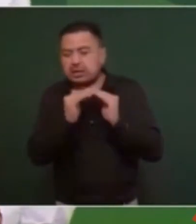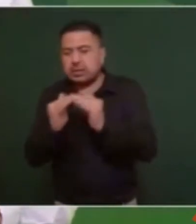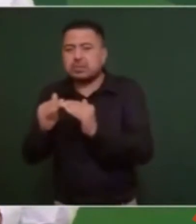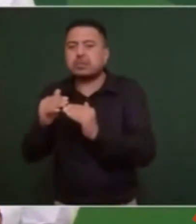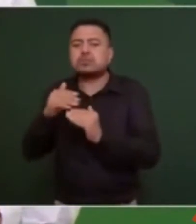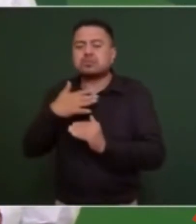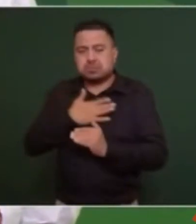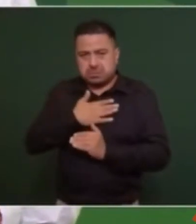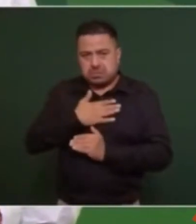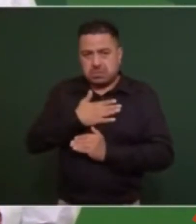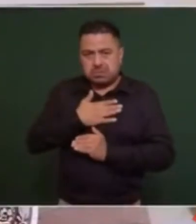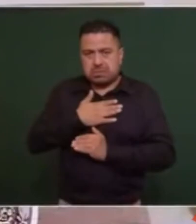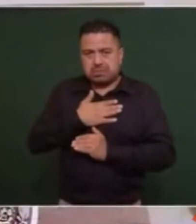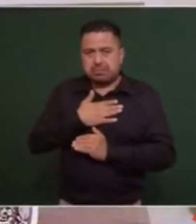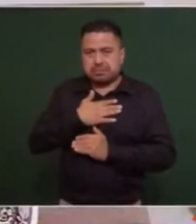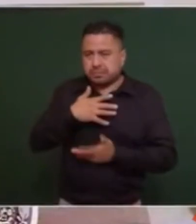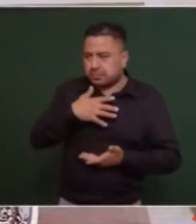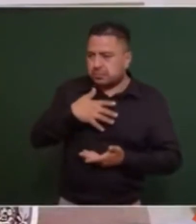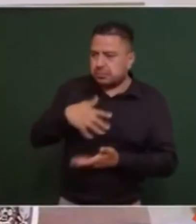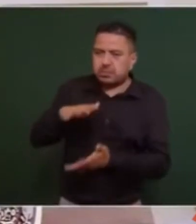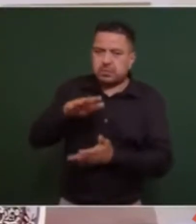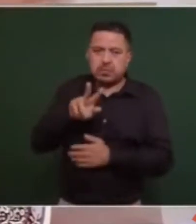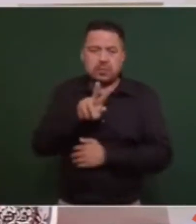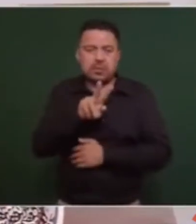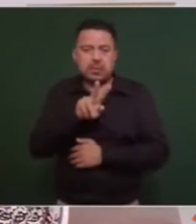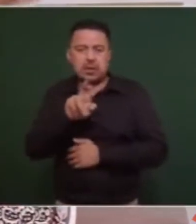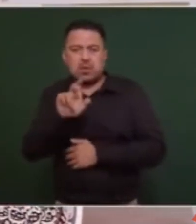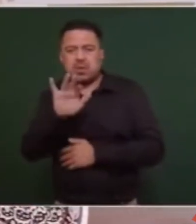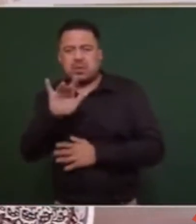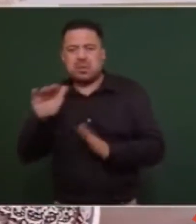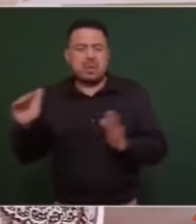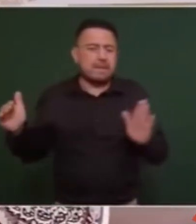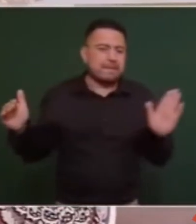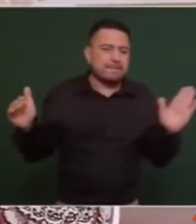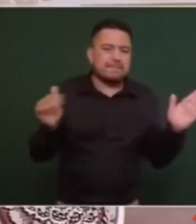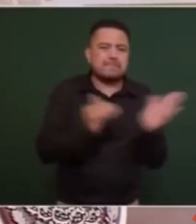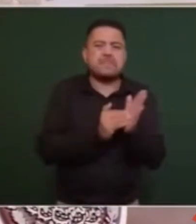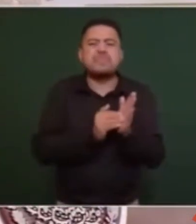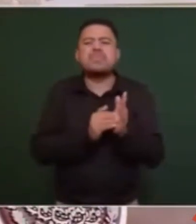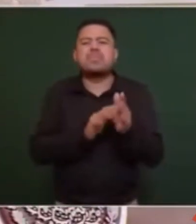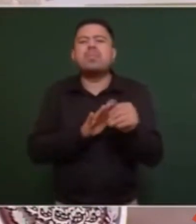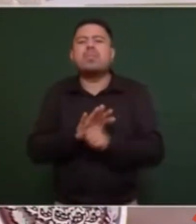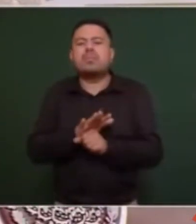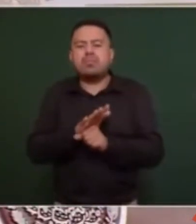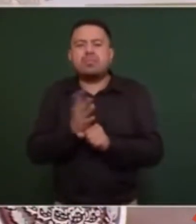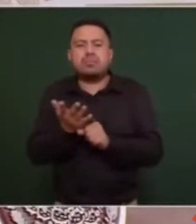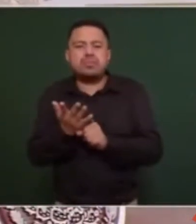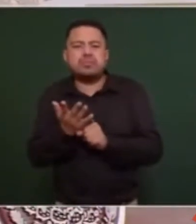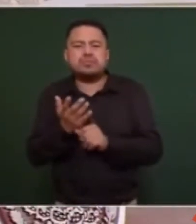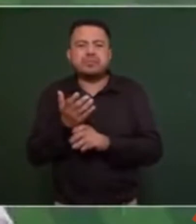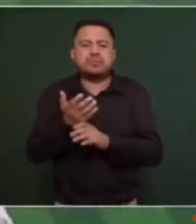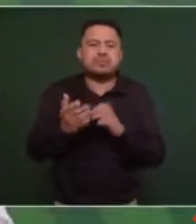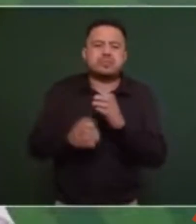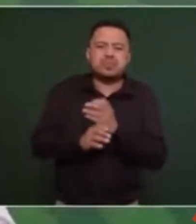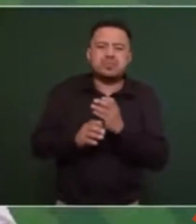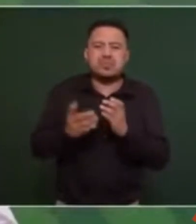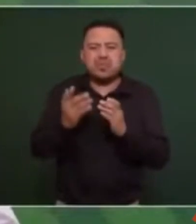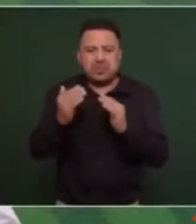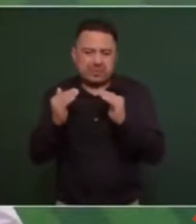250 mil paquetes de enseres domésticos